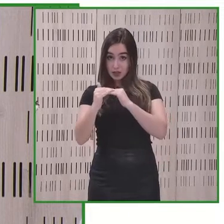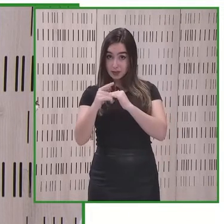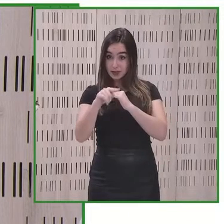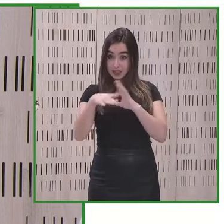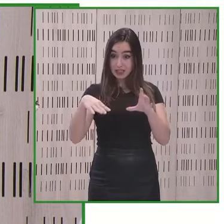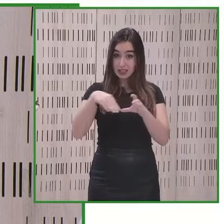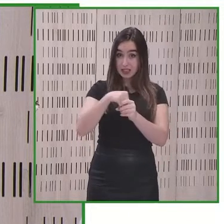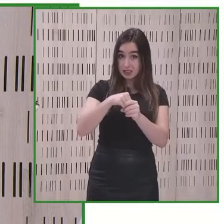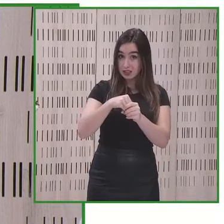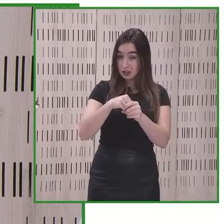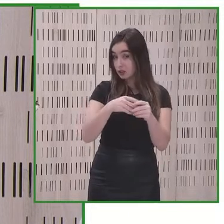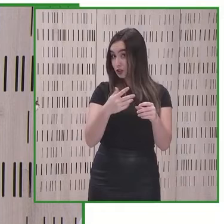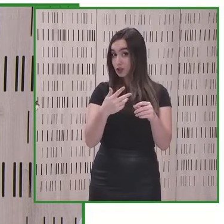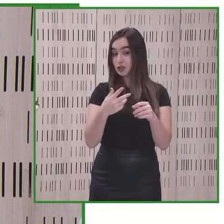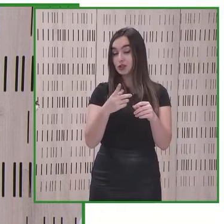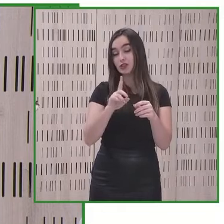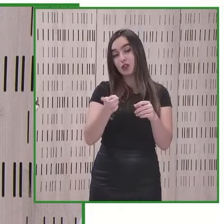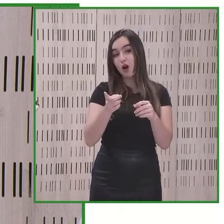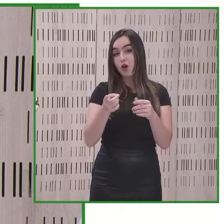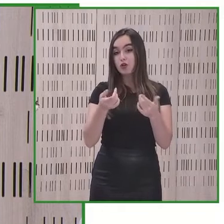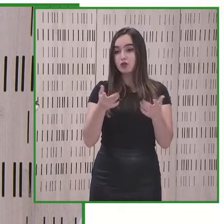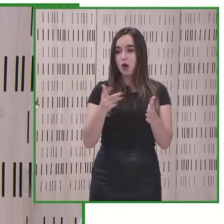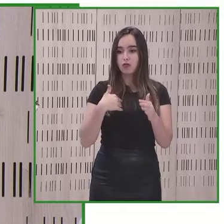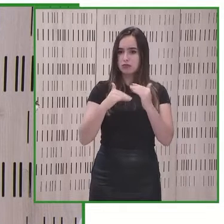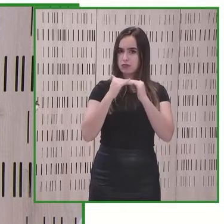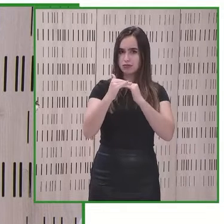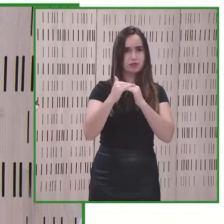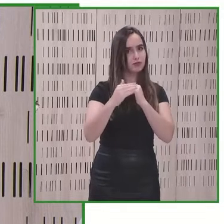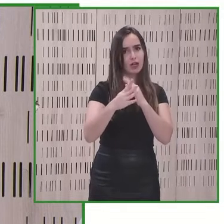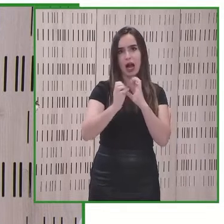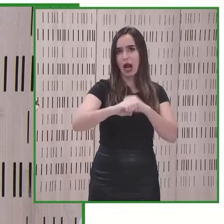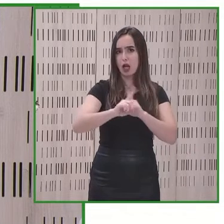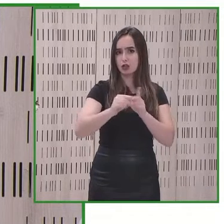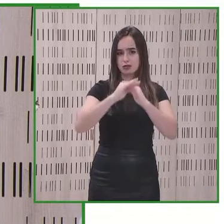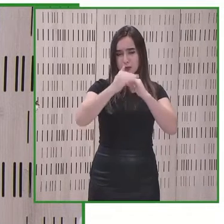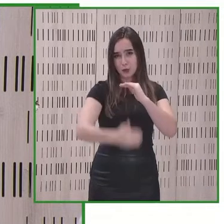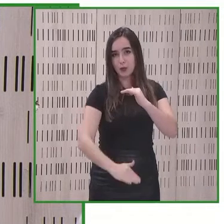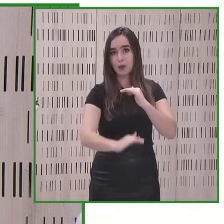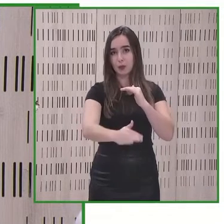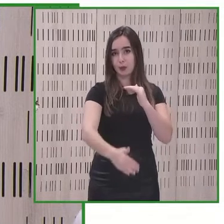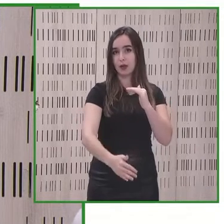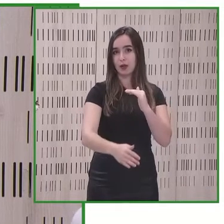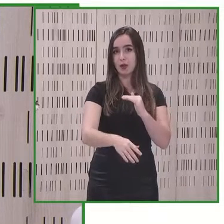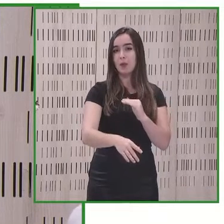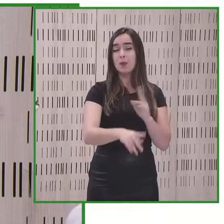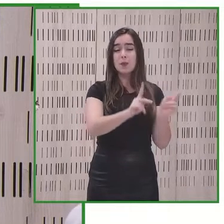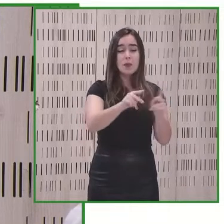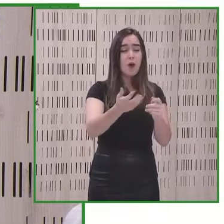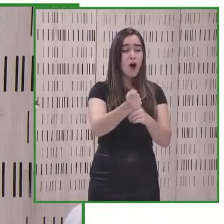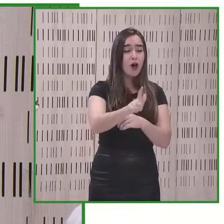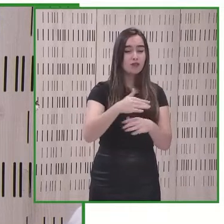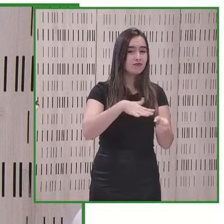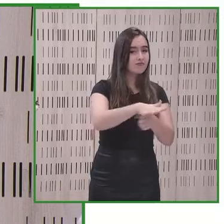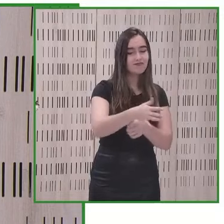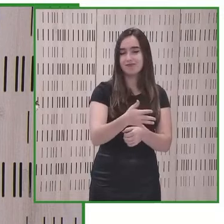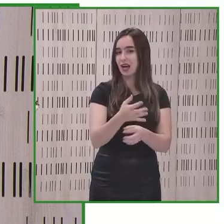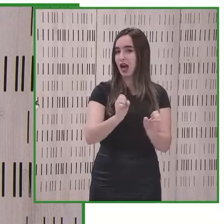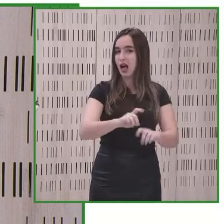no es sostenibilidad no no es sostenible en el tiempo y además no llegará a todo el mundo por eso la ciencia la tecnología